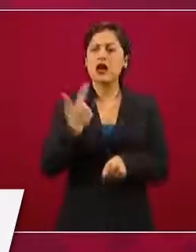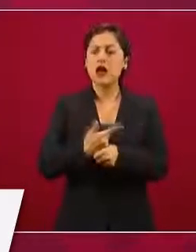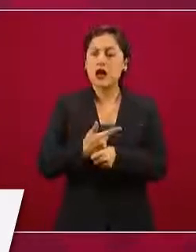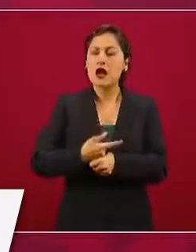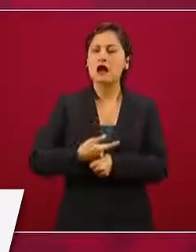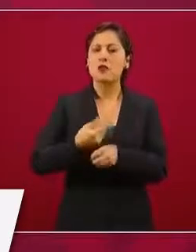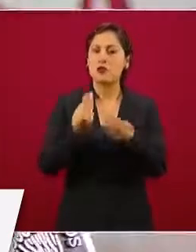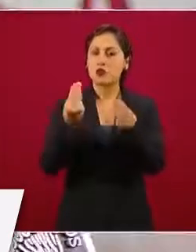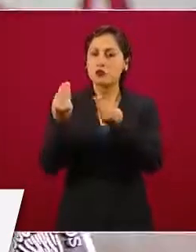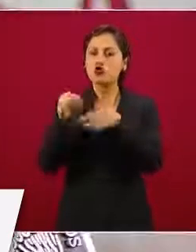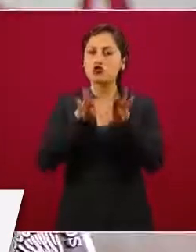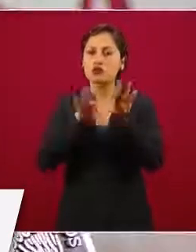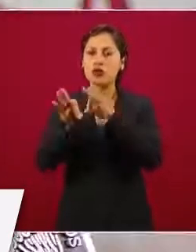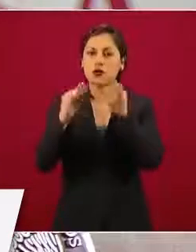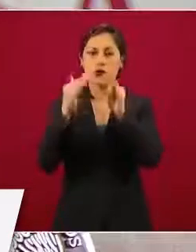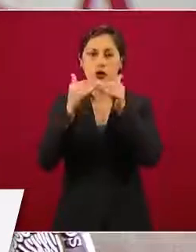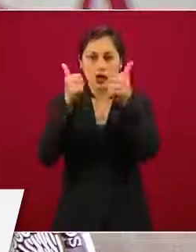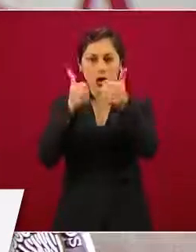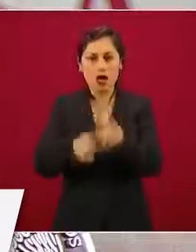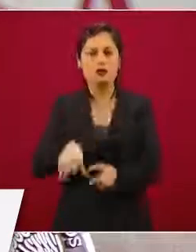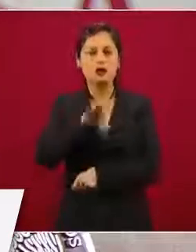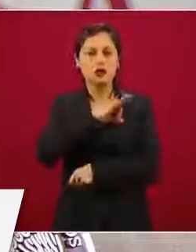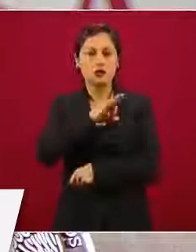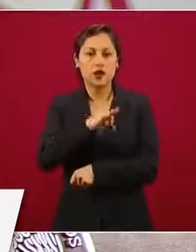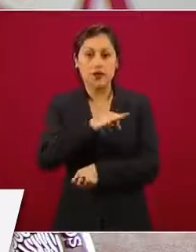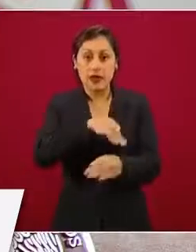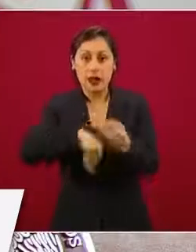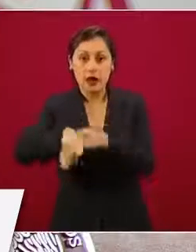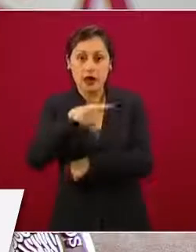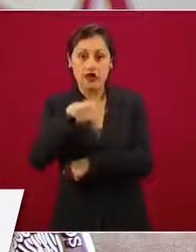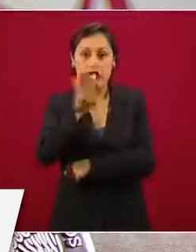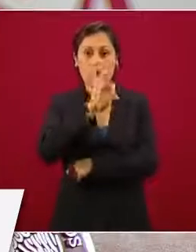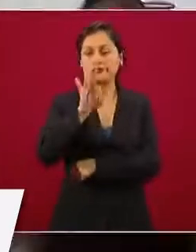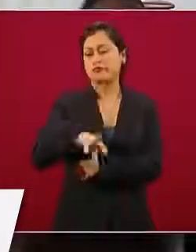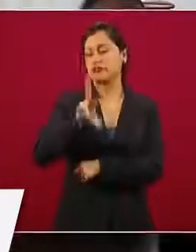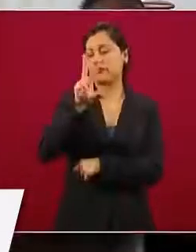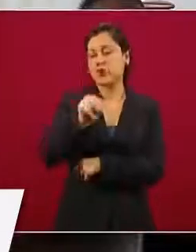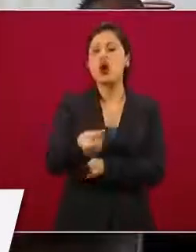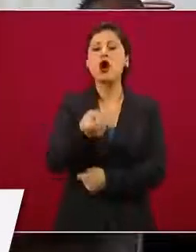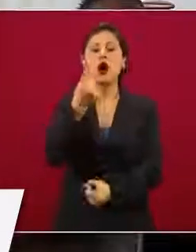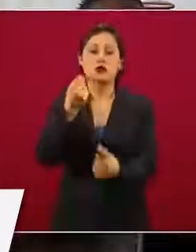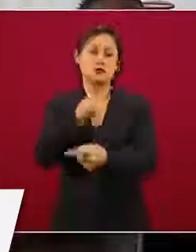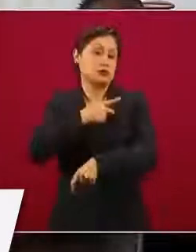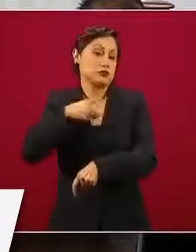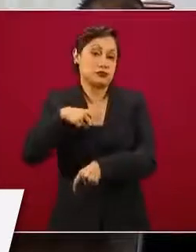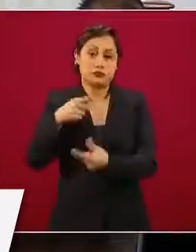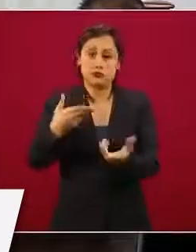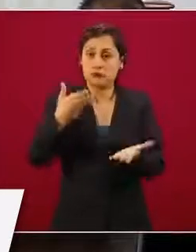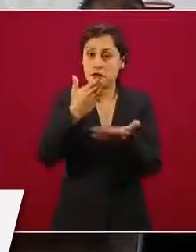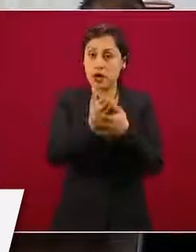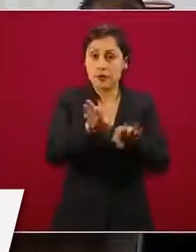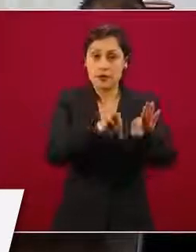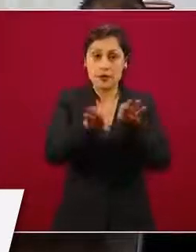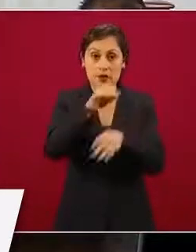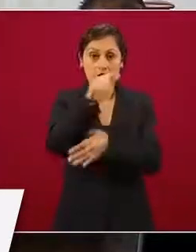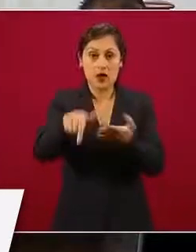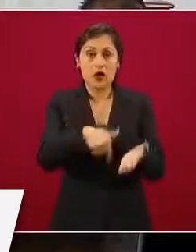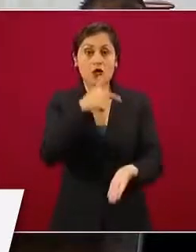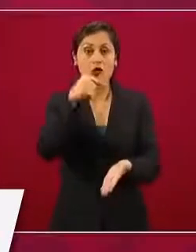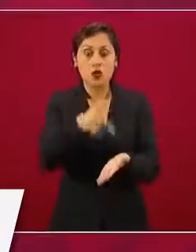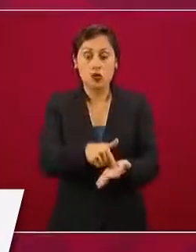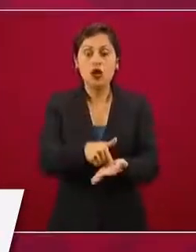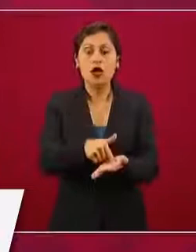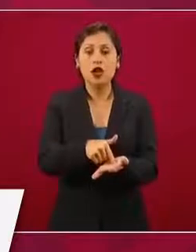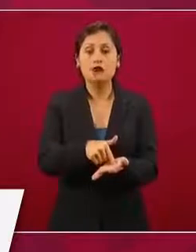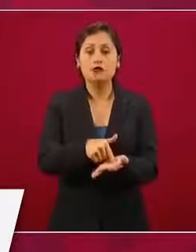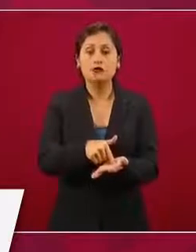todos, por supuesto, hay trabajos que necesariamente son presenciales y también recordar que no en todo el territorio nacional hay